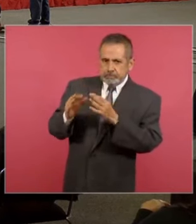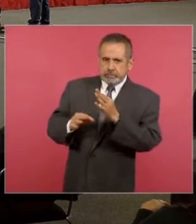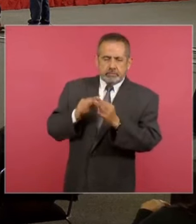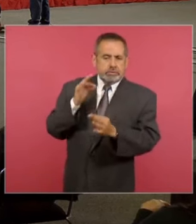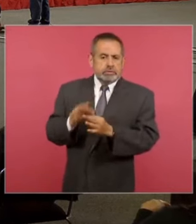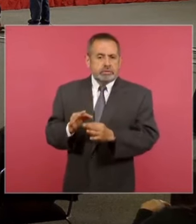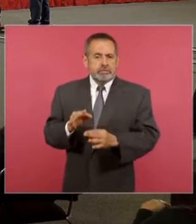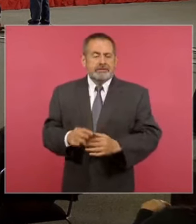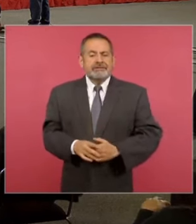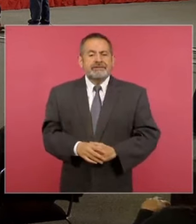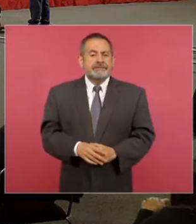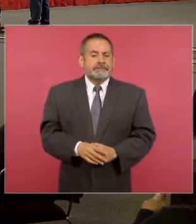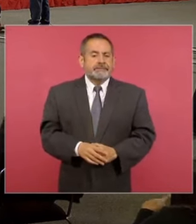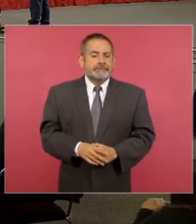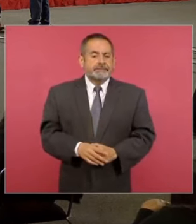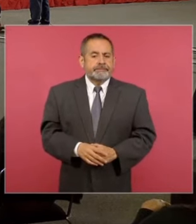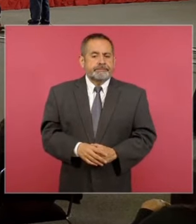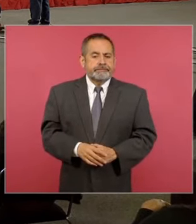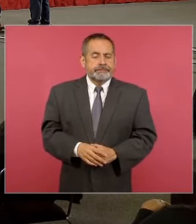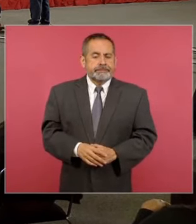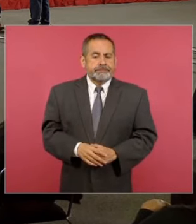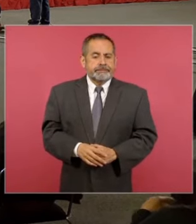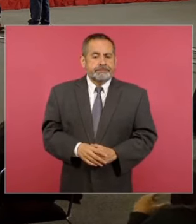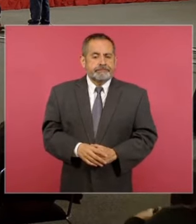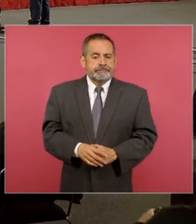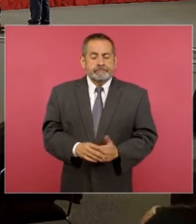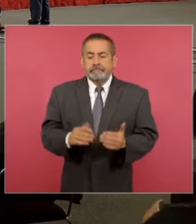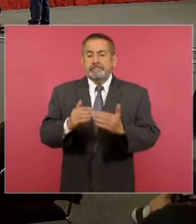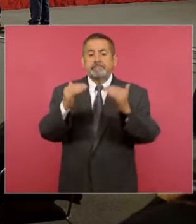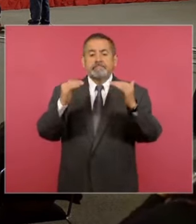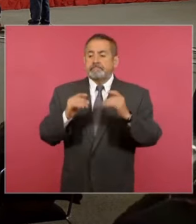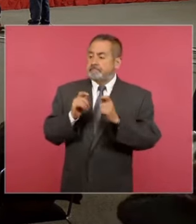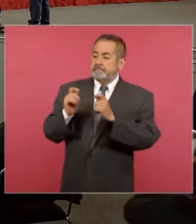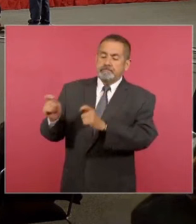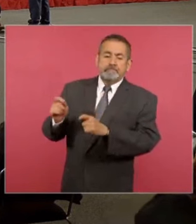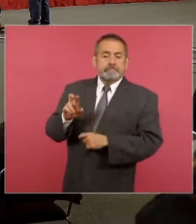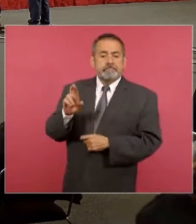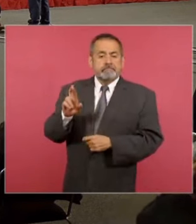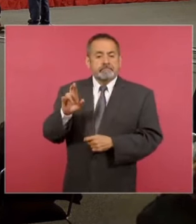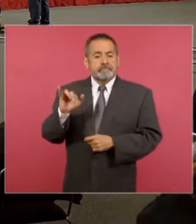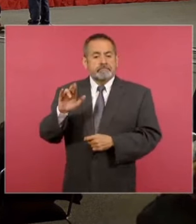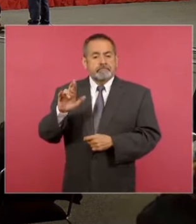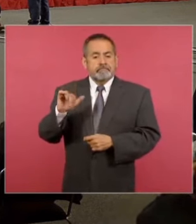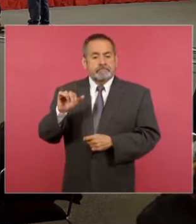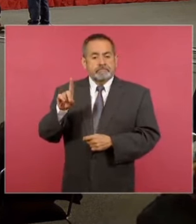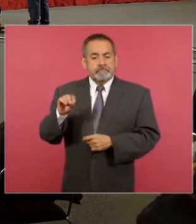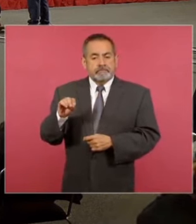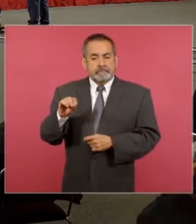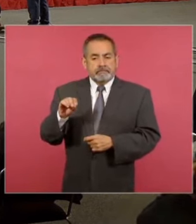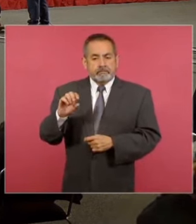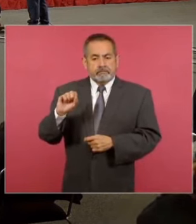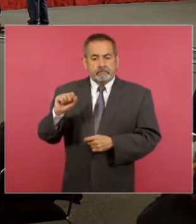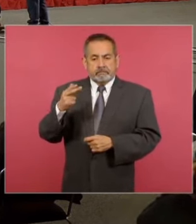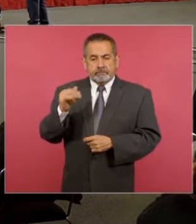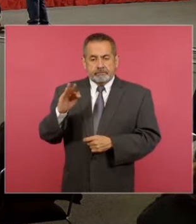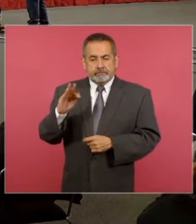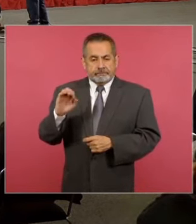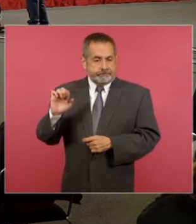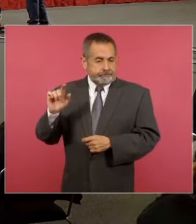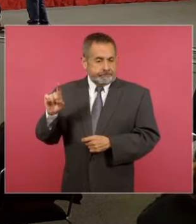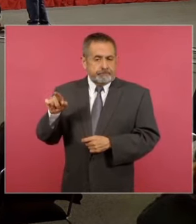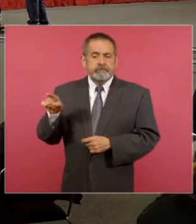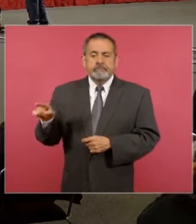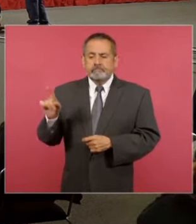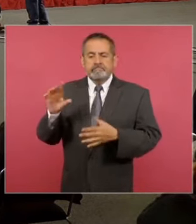momento. Ahora sí, le pasaríamos la palabra a Ricardo Sheffield para que pueda darnos la sección de quién es